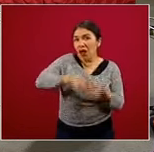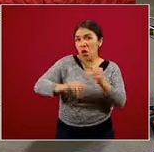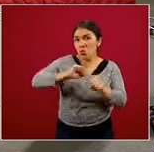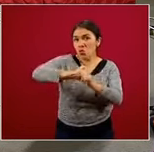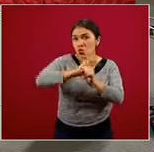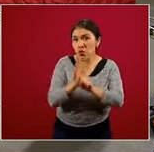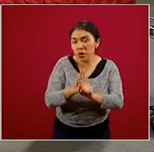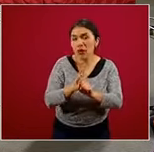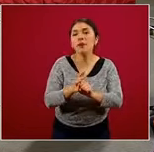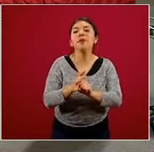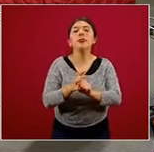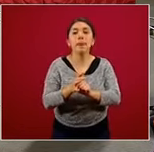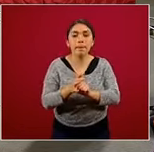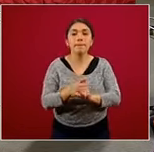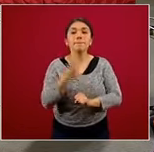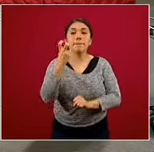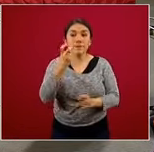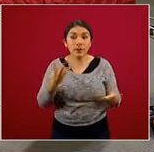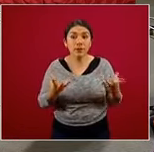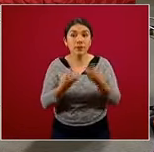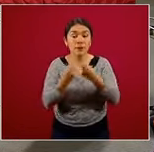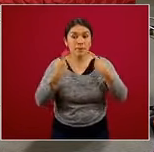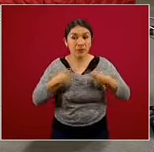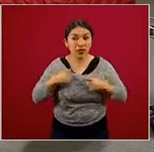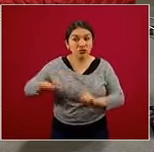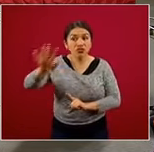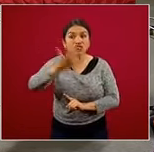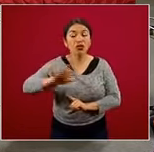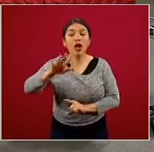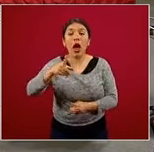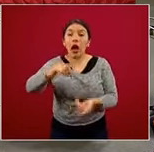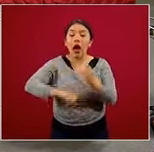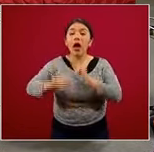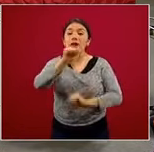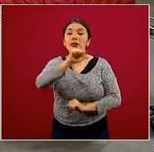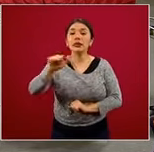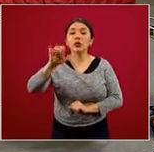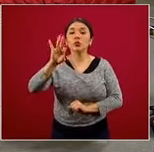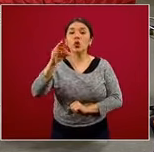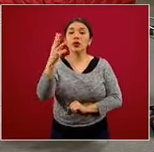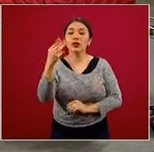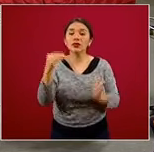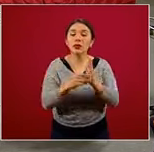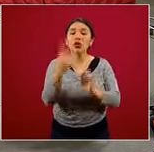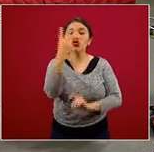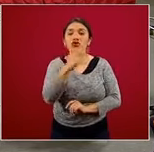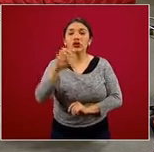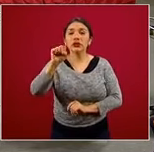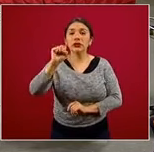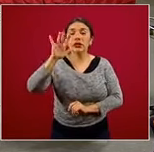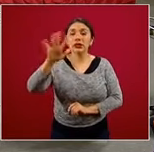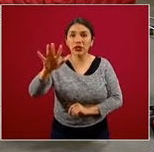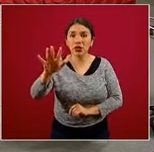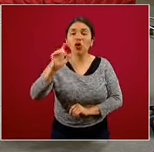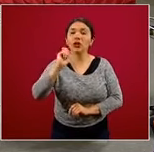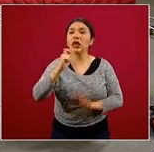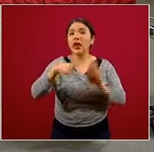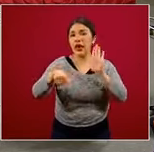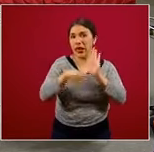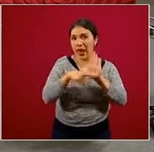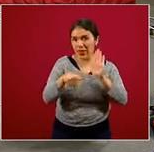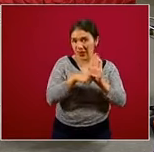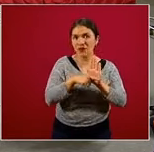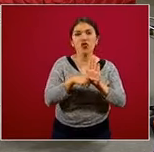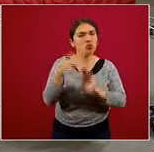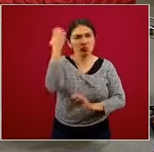-19. De este grupo, seiscientas cuarenta y tres mil doscientas sesenta y cinco dieron negativas